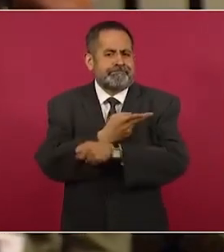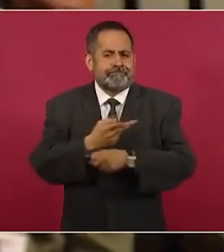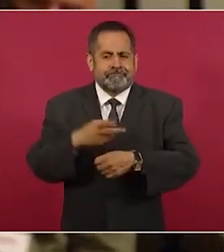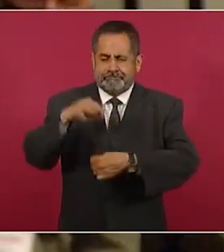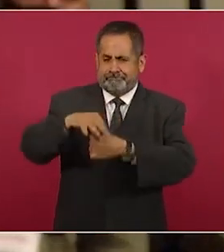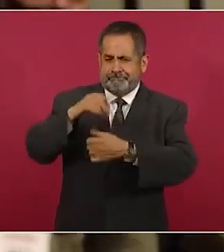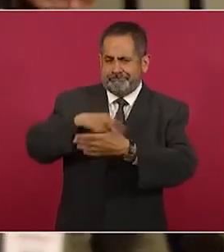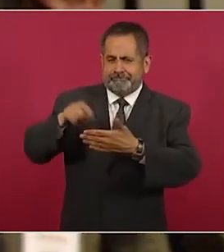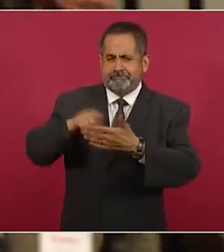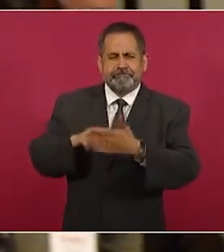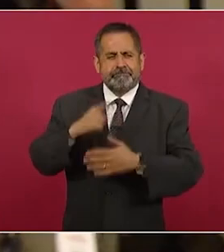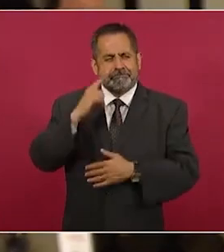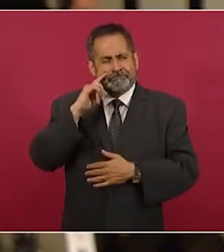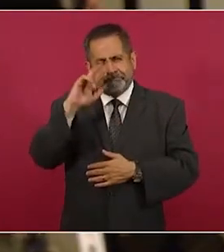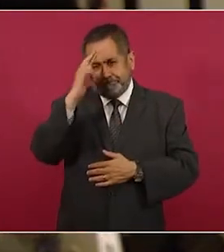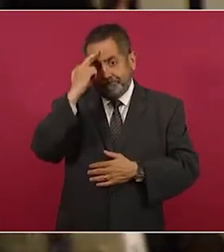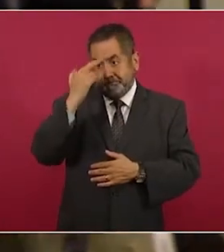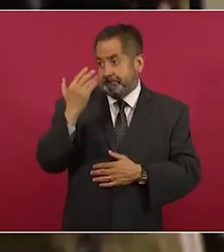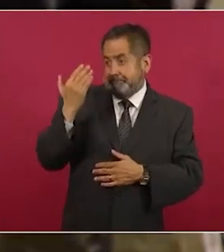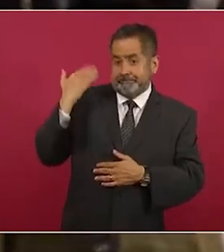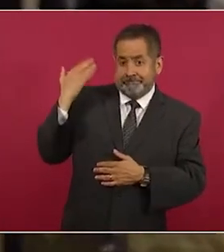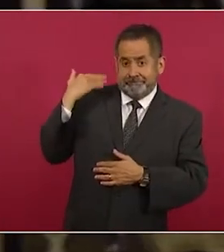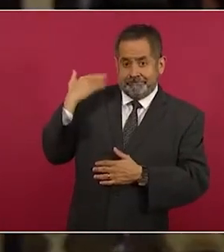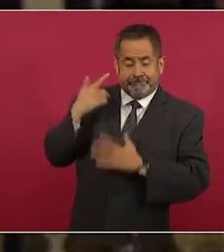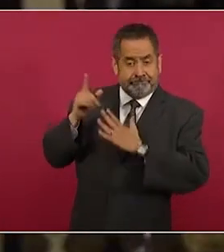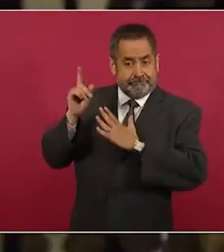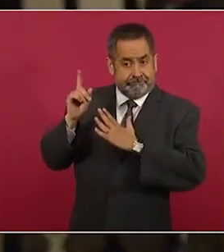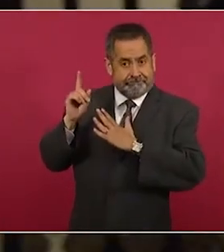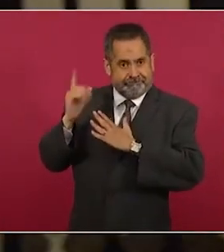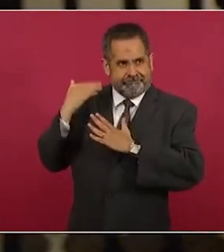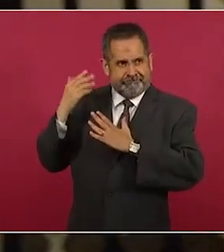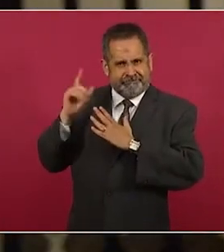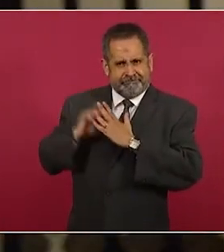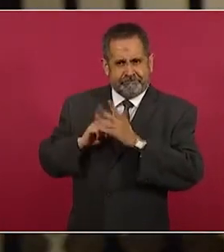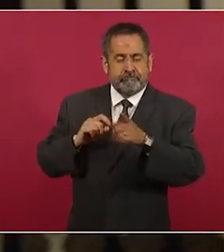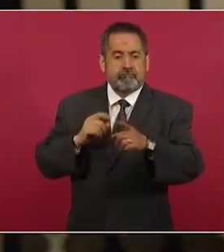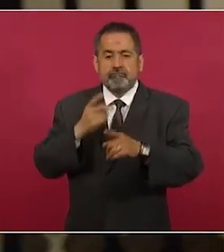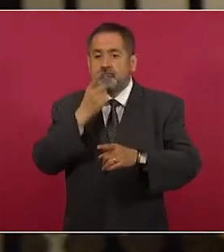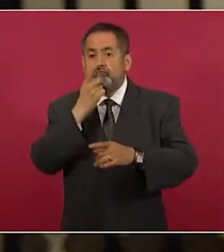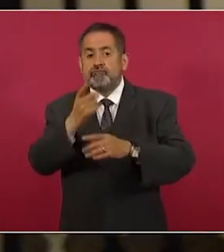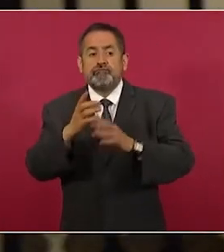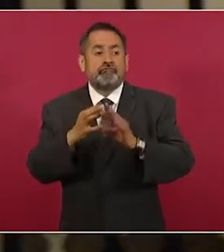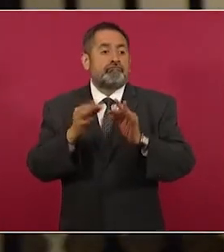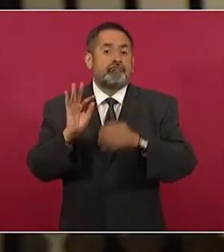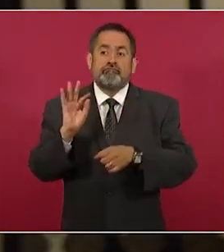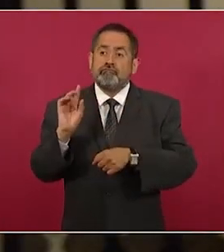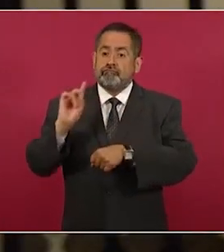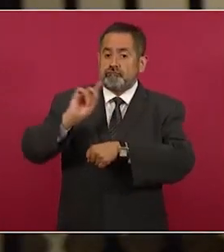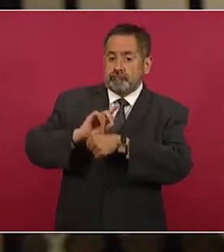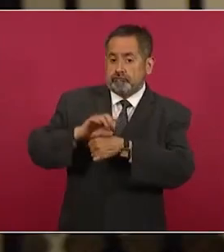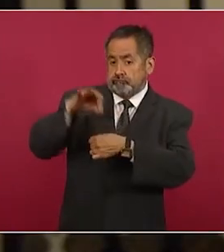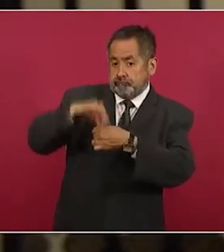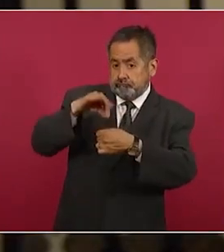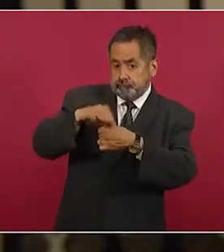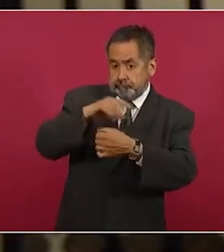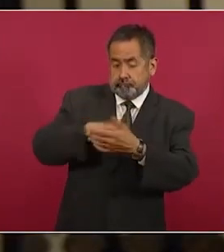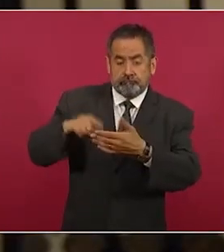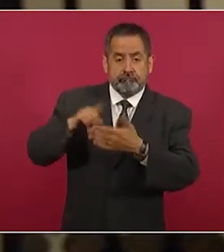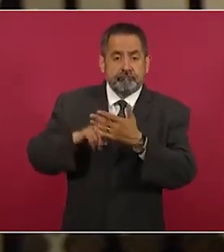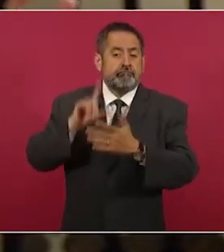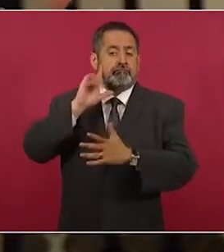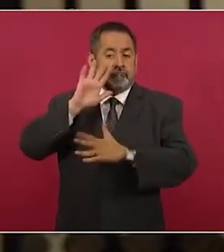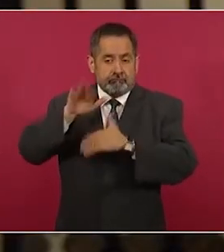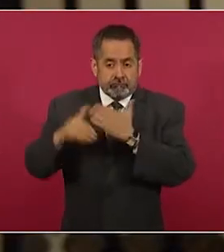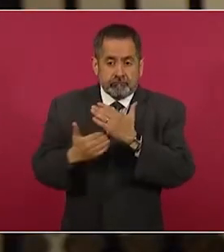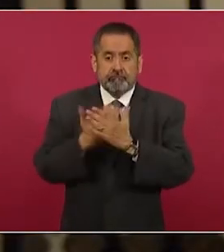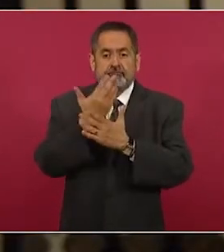recordar que hace unos meses en la conferencia matutina dijo que cuando llegase el momento de la votación en la mañanera se iba